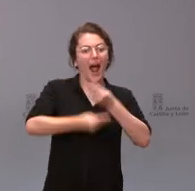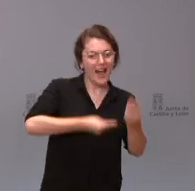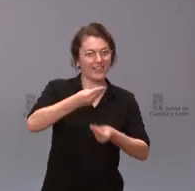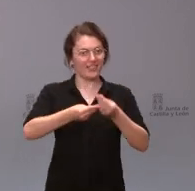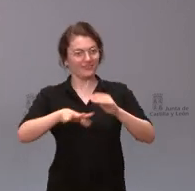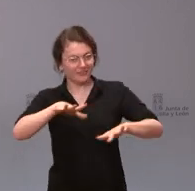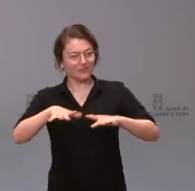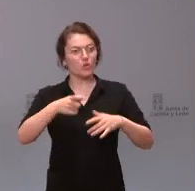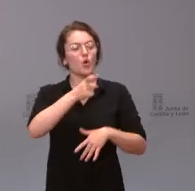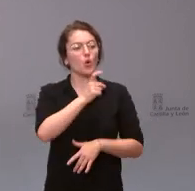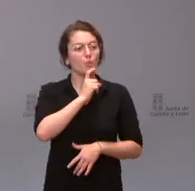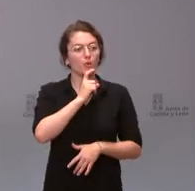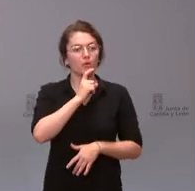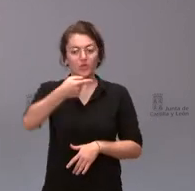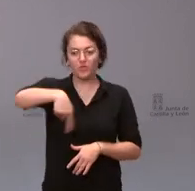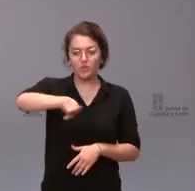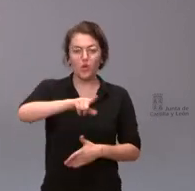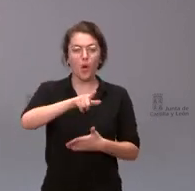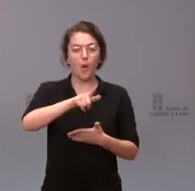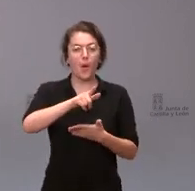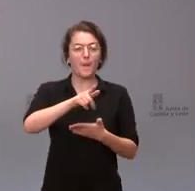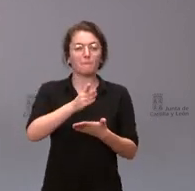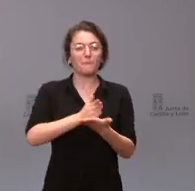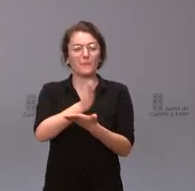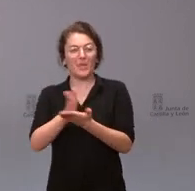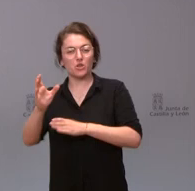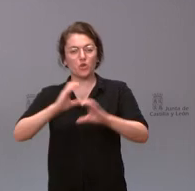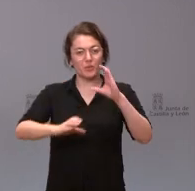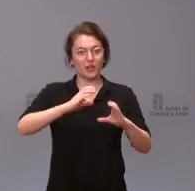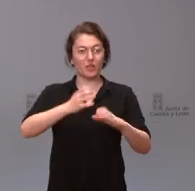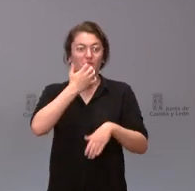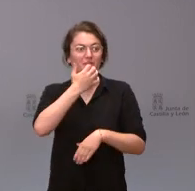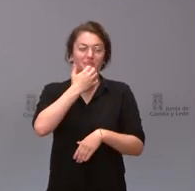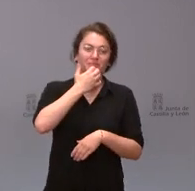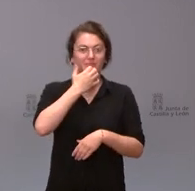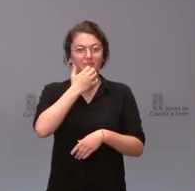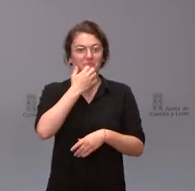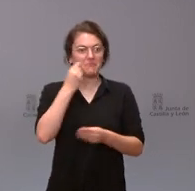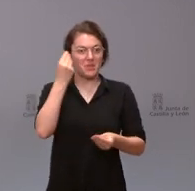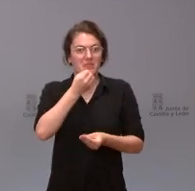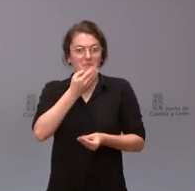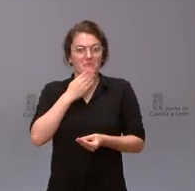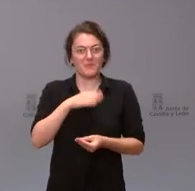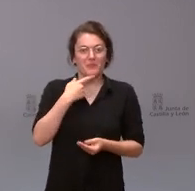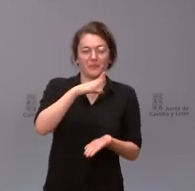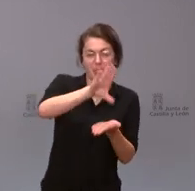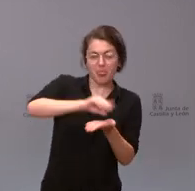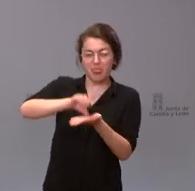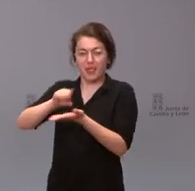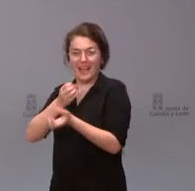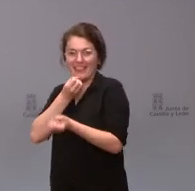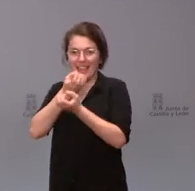y lógicamente ustedes como medios de comunicación en la medida en que los tienen oportuno pues podrán recoger las declaraciones que haga cualquier